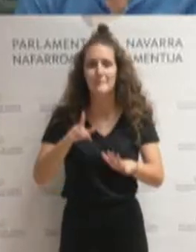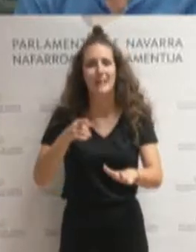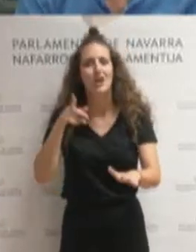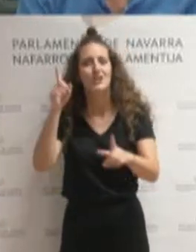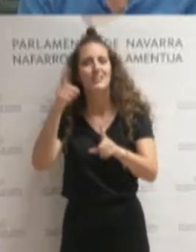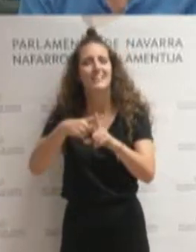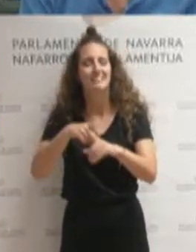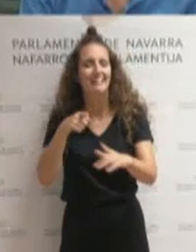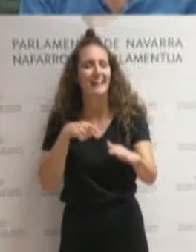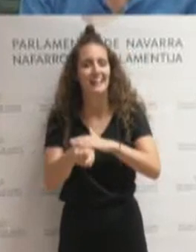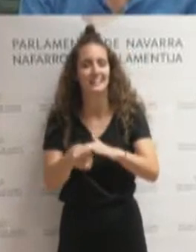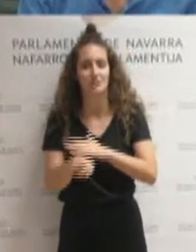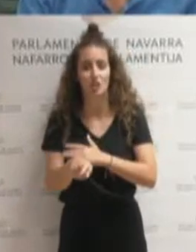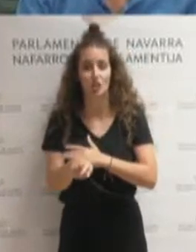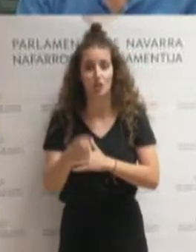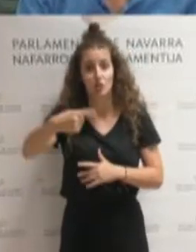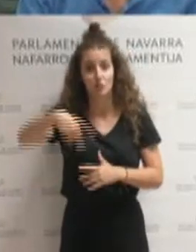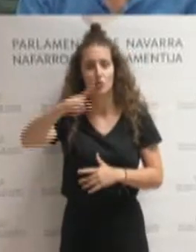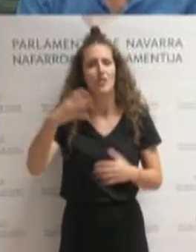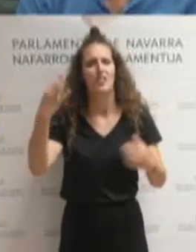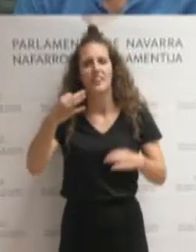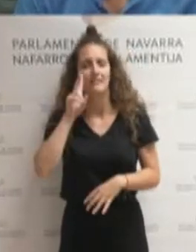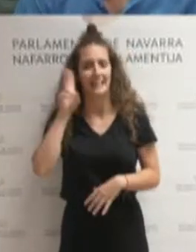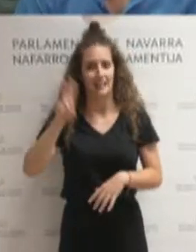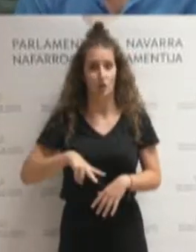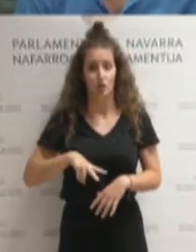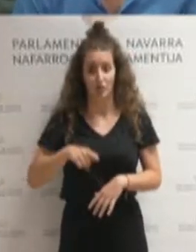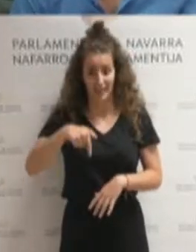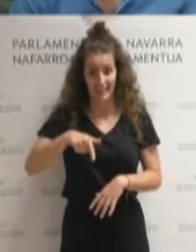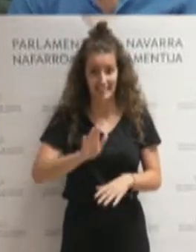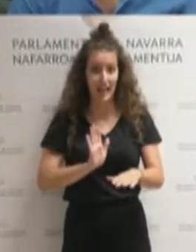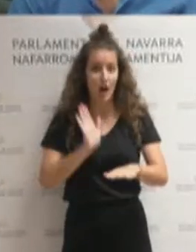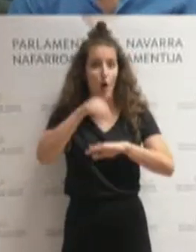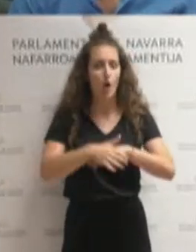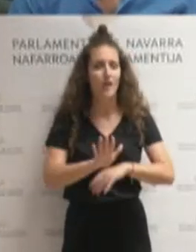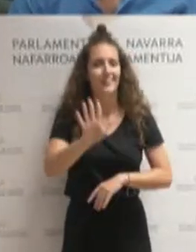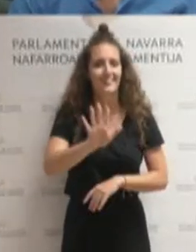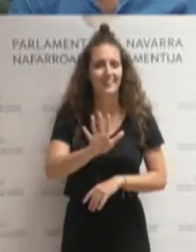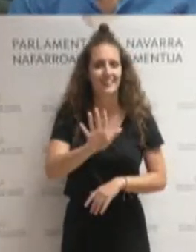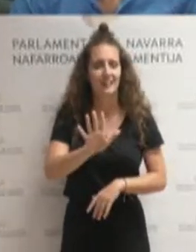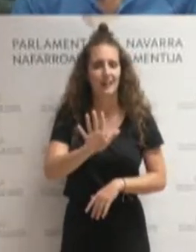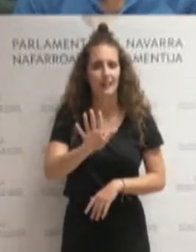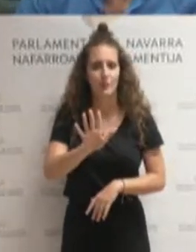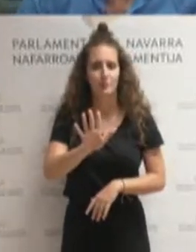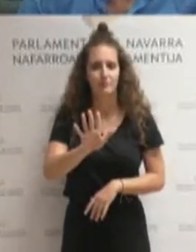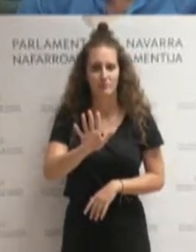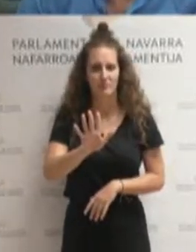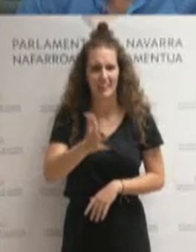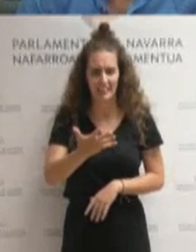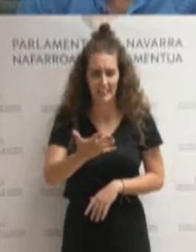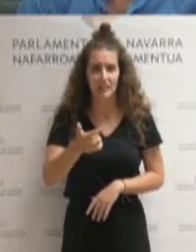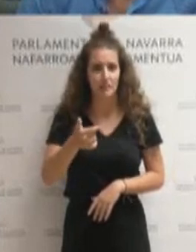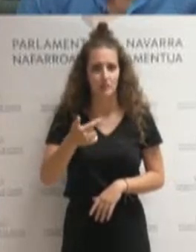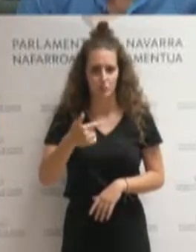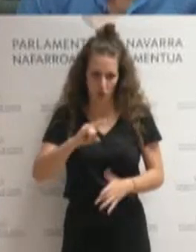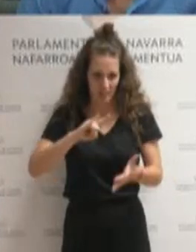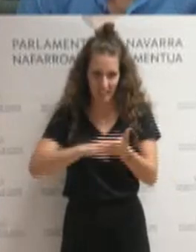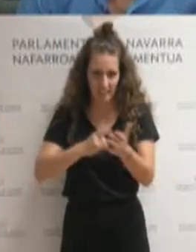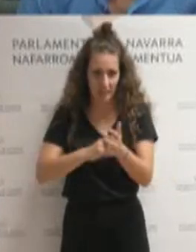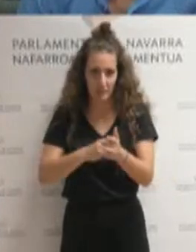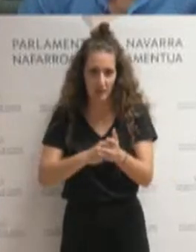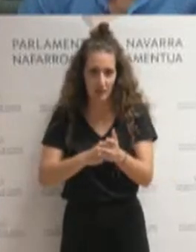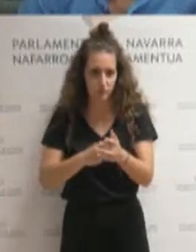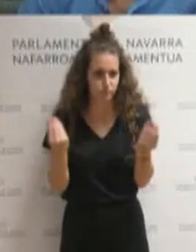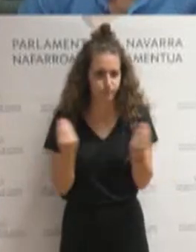corresponde reconocer que en esta quinta ola hemos tenido el sistema colapsado y de esos